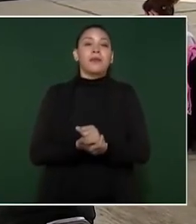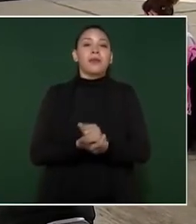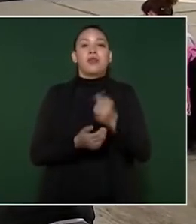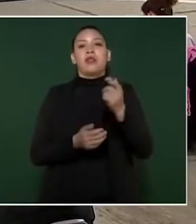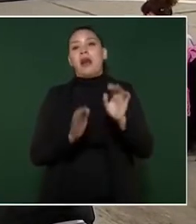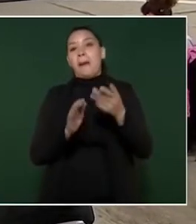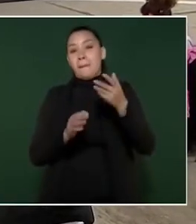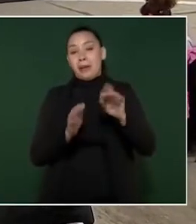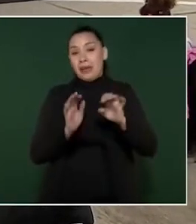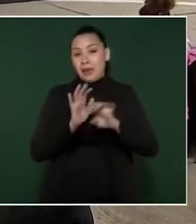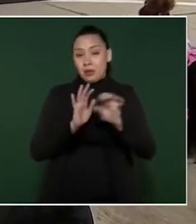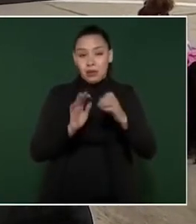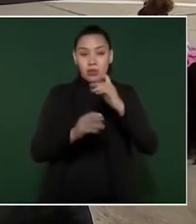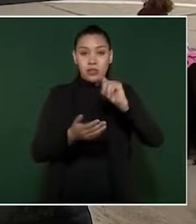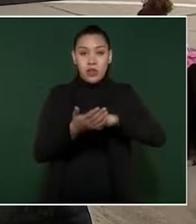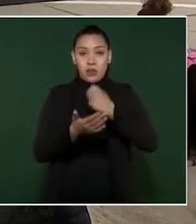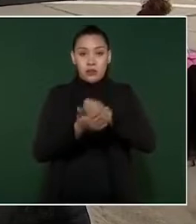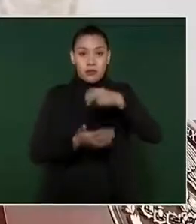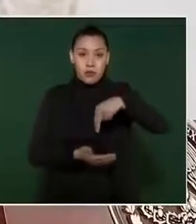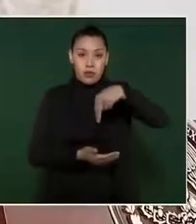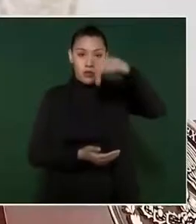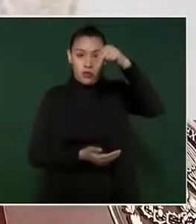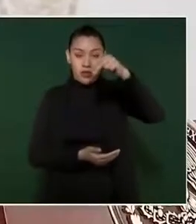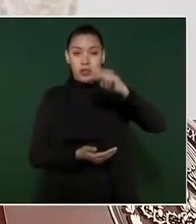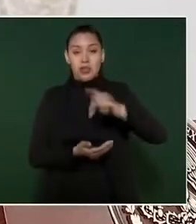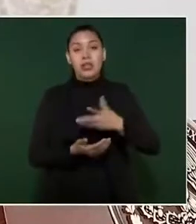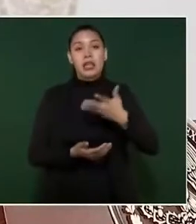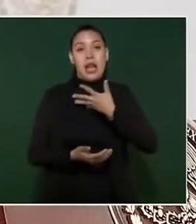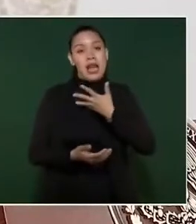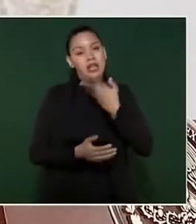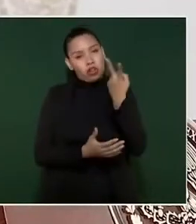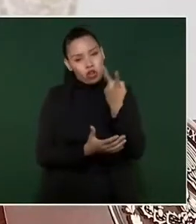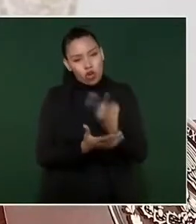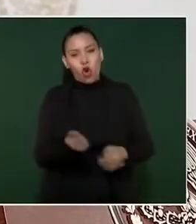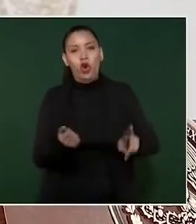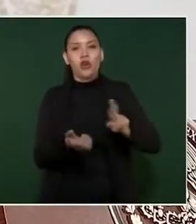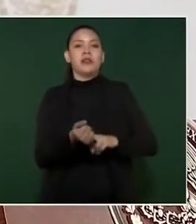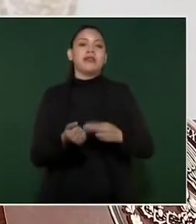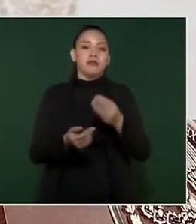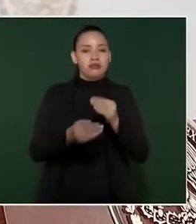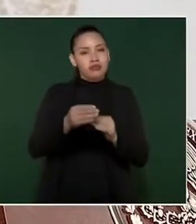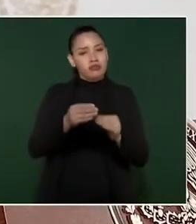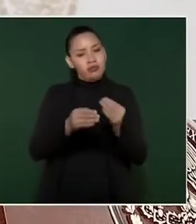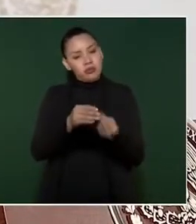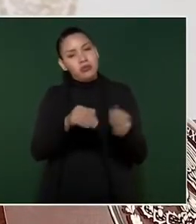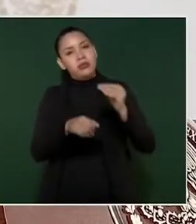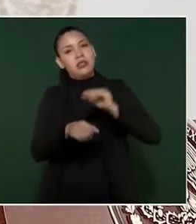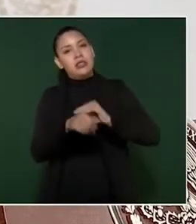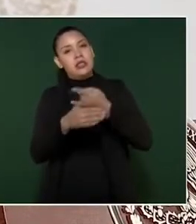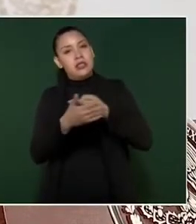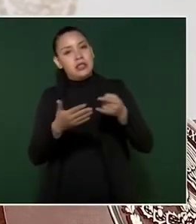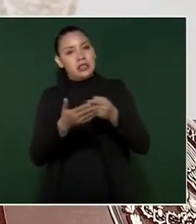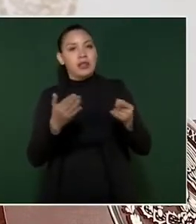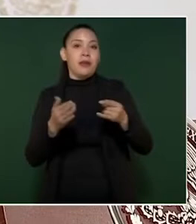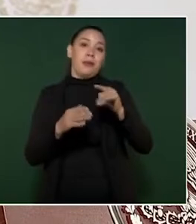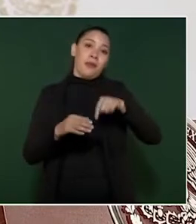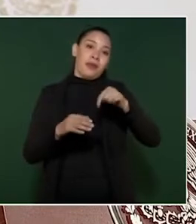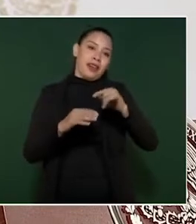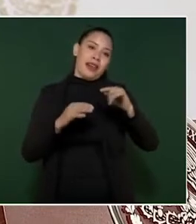norte de Tamaulipas es el doble de lo que se recibe en el resto del país,